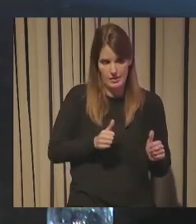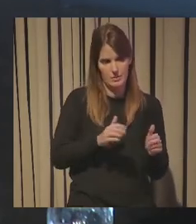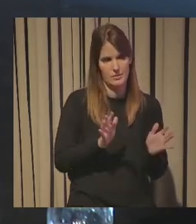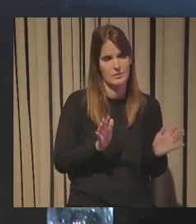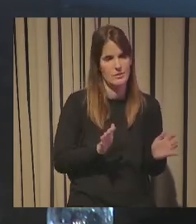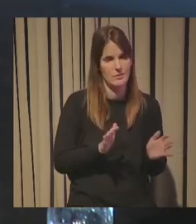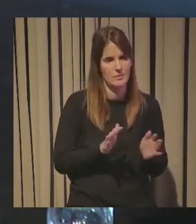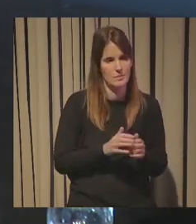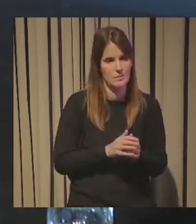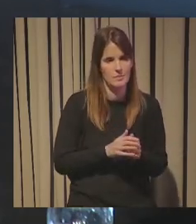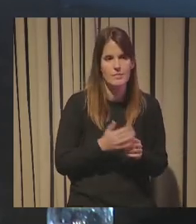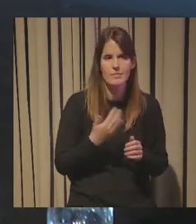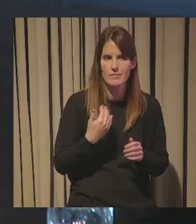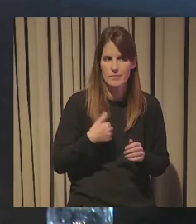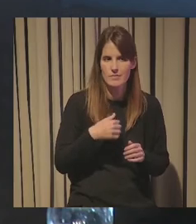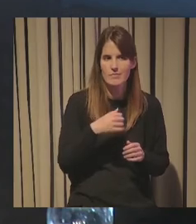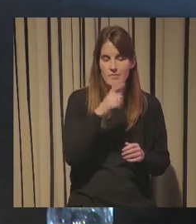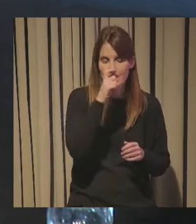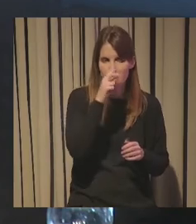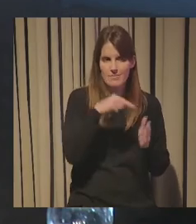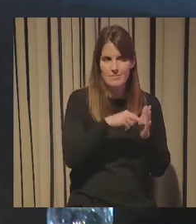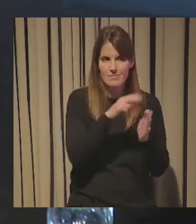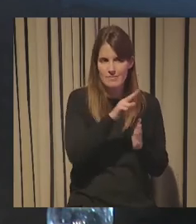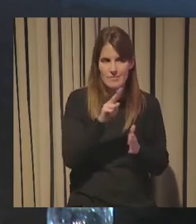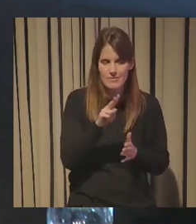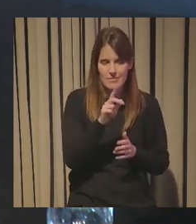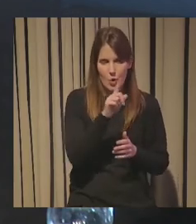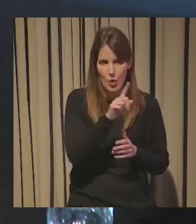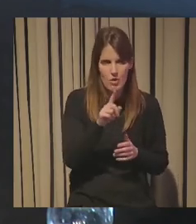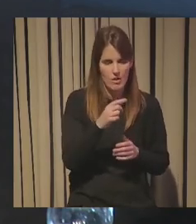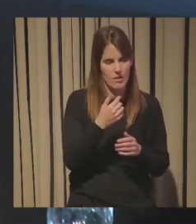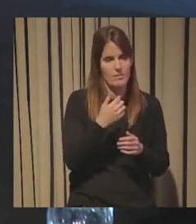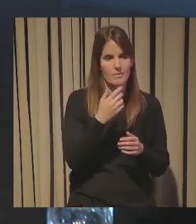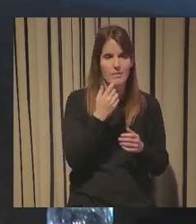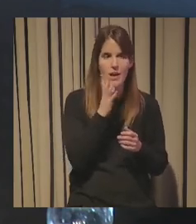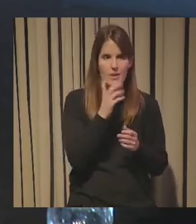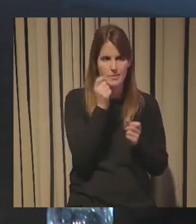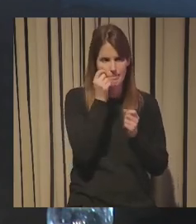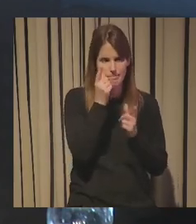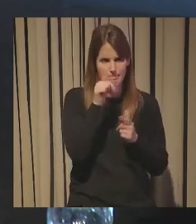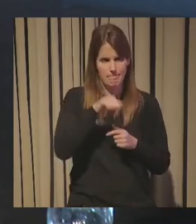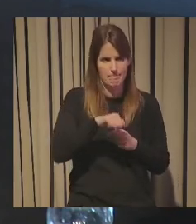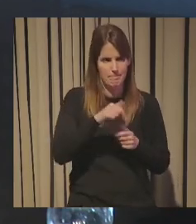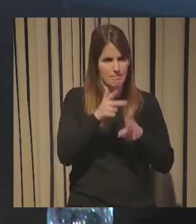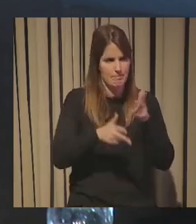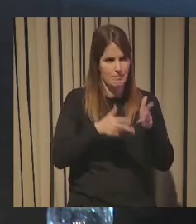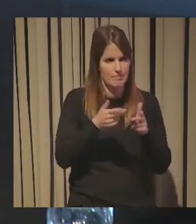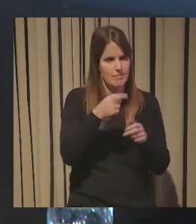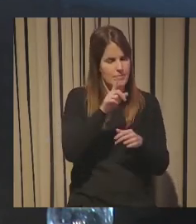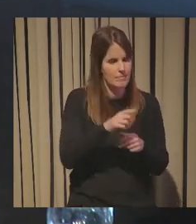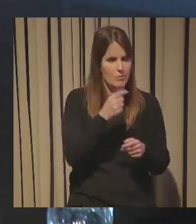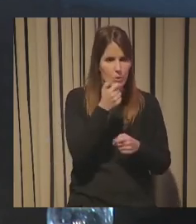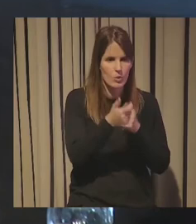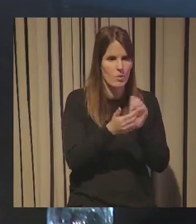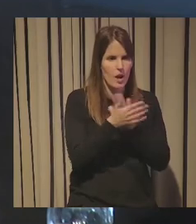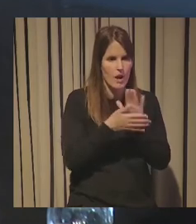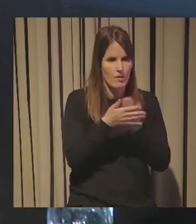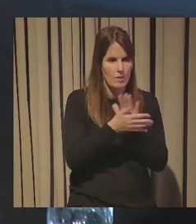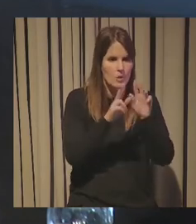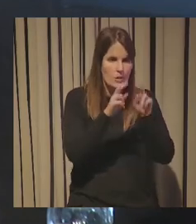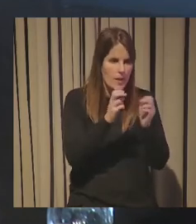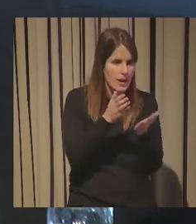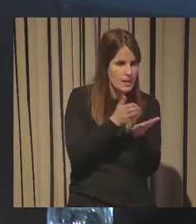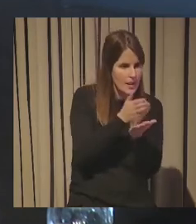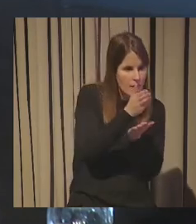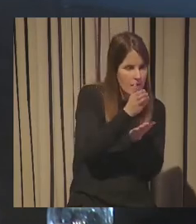y yo creo que que eso está haciendo que a lo mejor ahora pues también aquí se hable más de cuáles son las tendencias